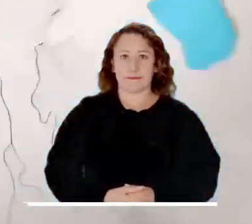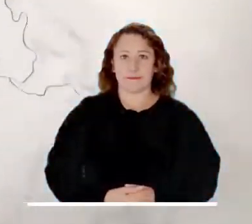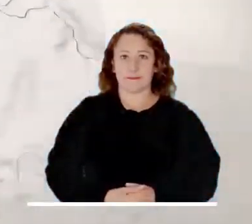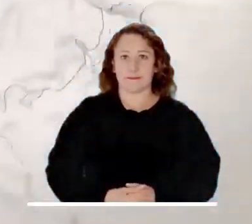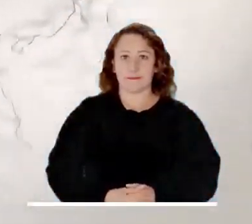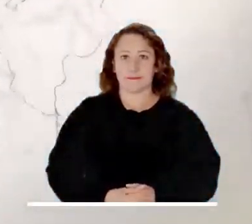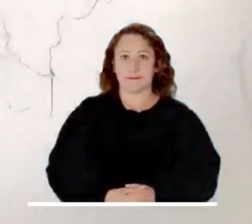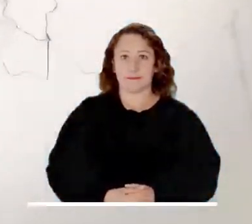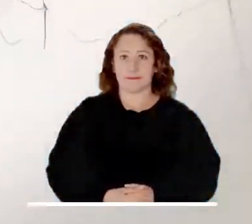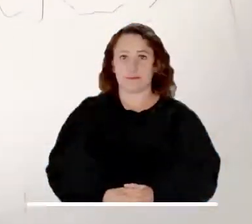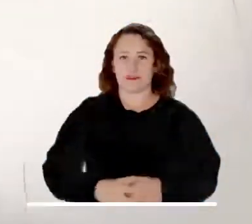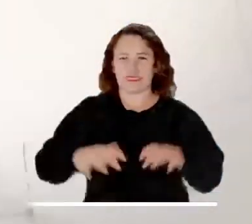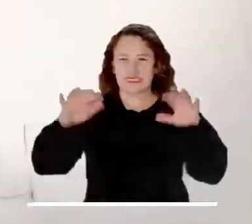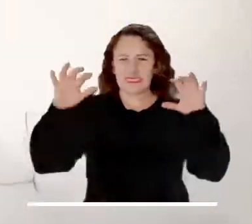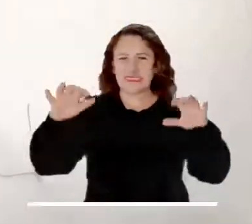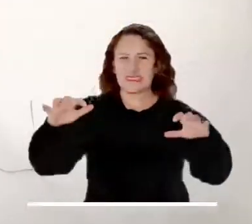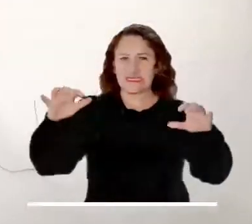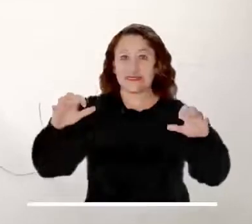seco.